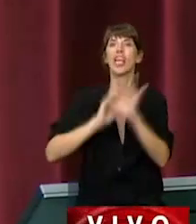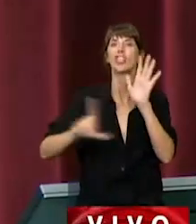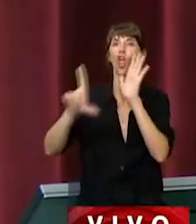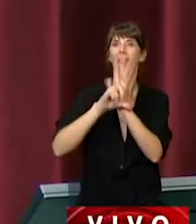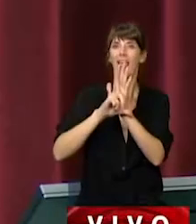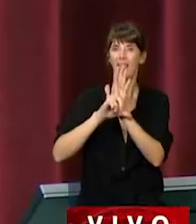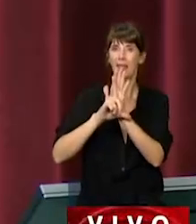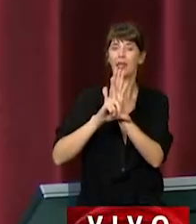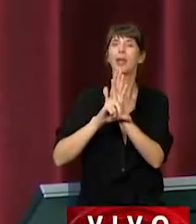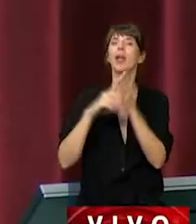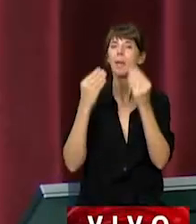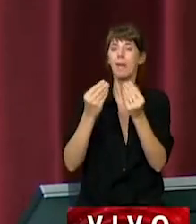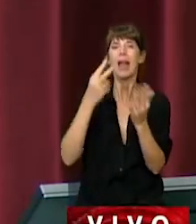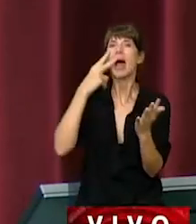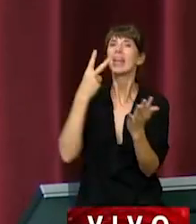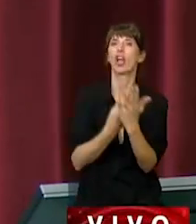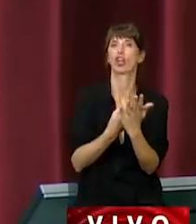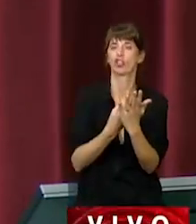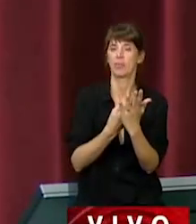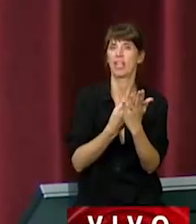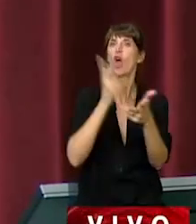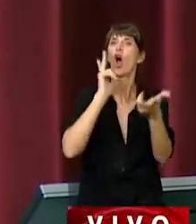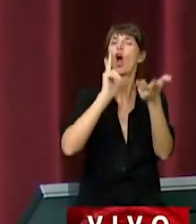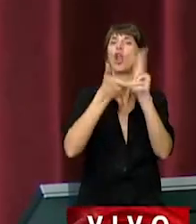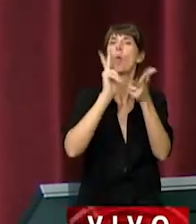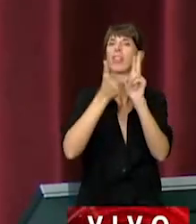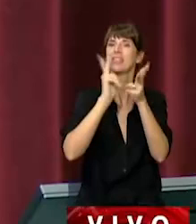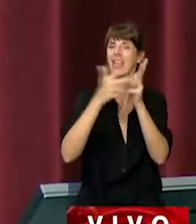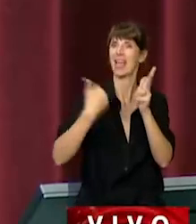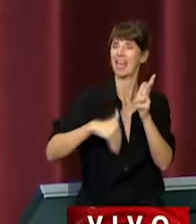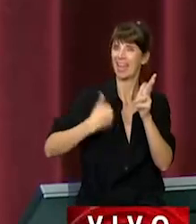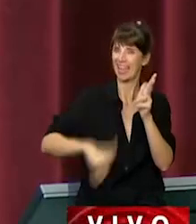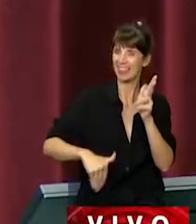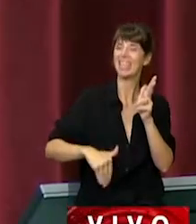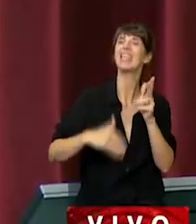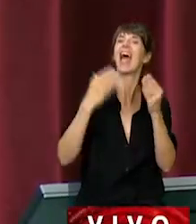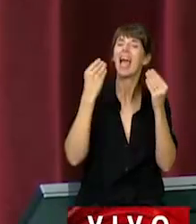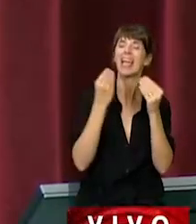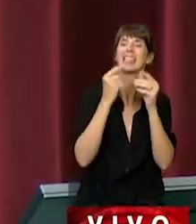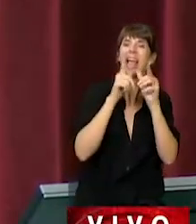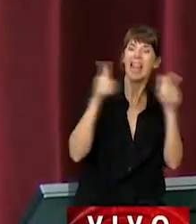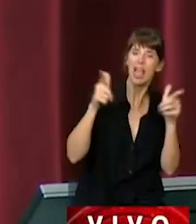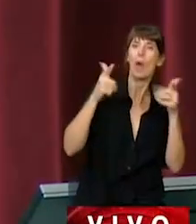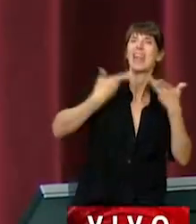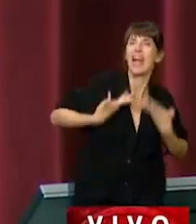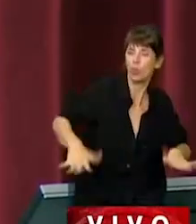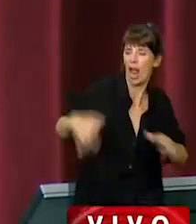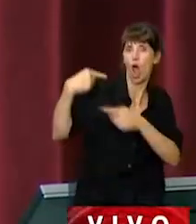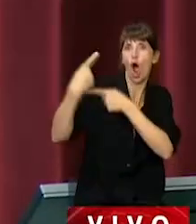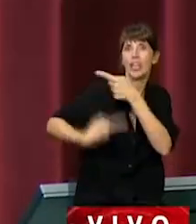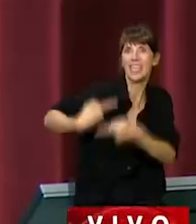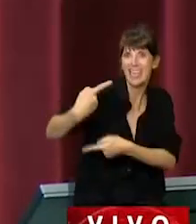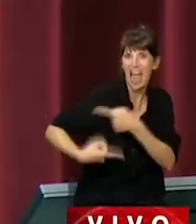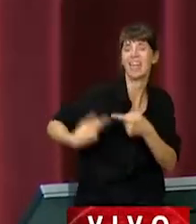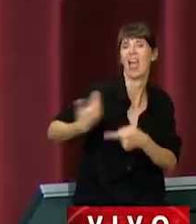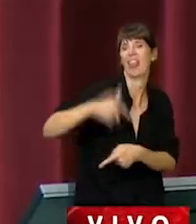de ley por el cual se reconoce a la lengua de señas argentina como una lengua natural y originaria en